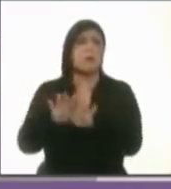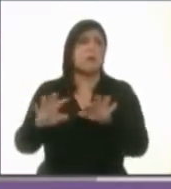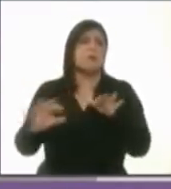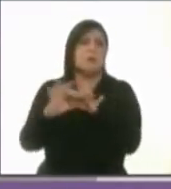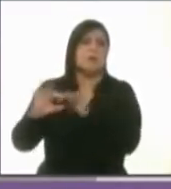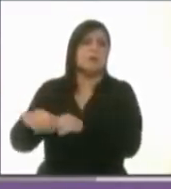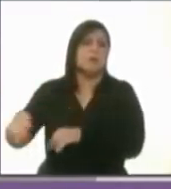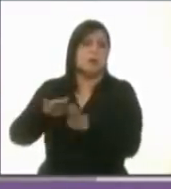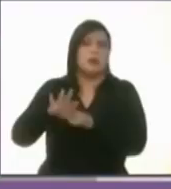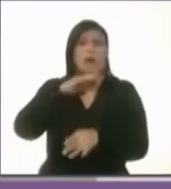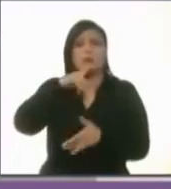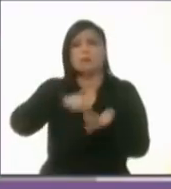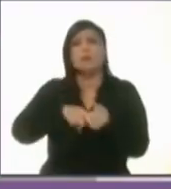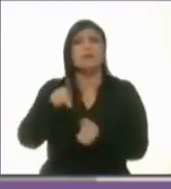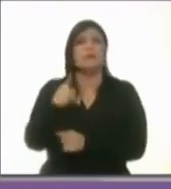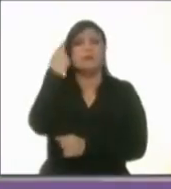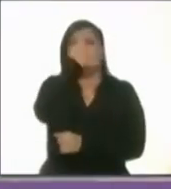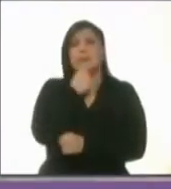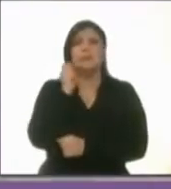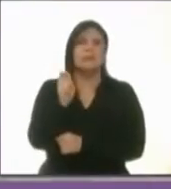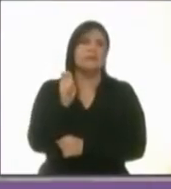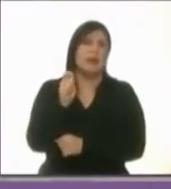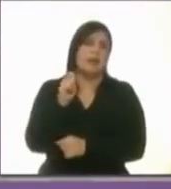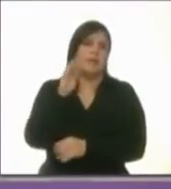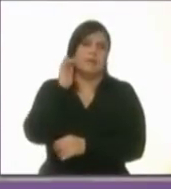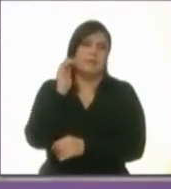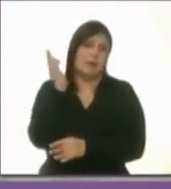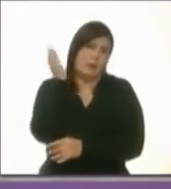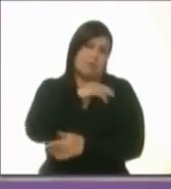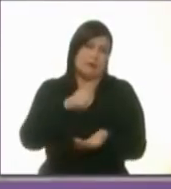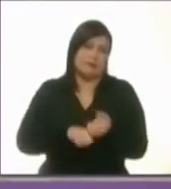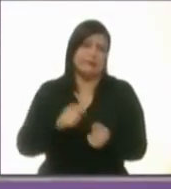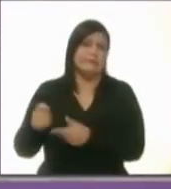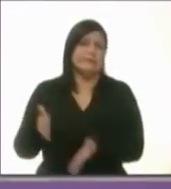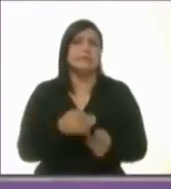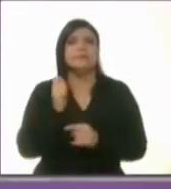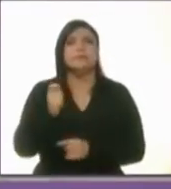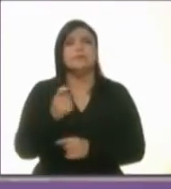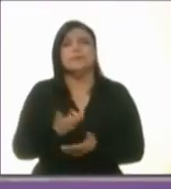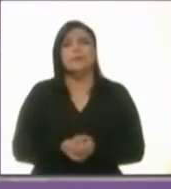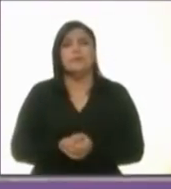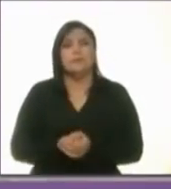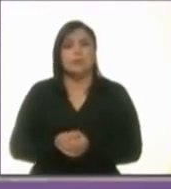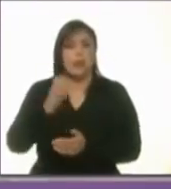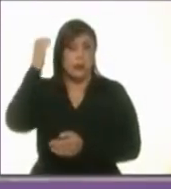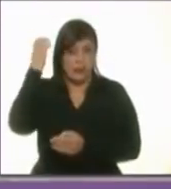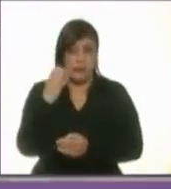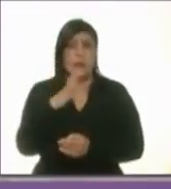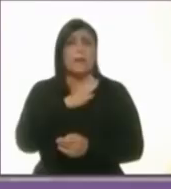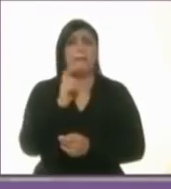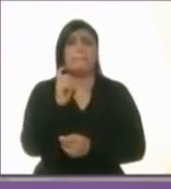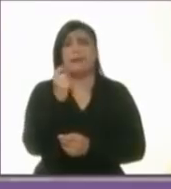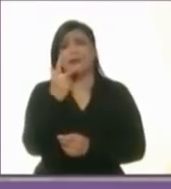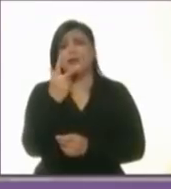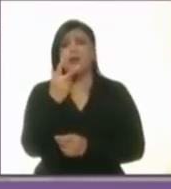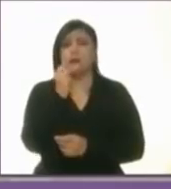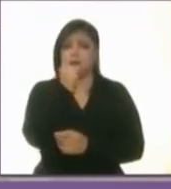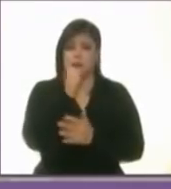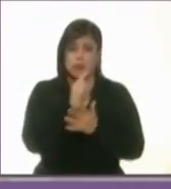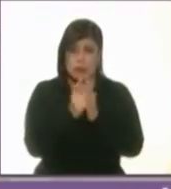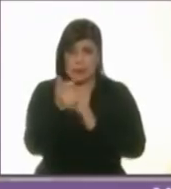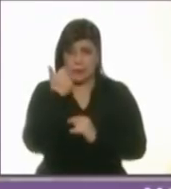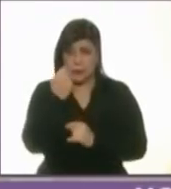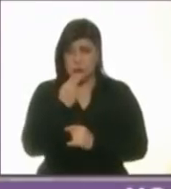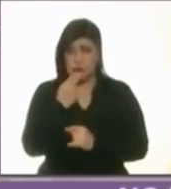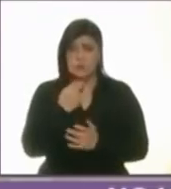simulación. Muchas gracias. Candidata Claudia Sheinbaum, le sobran 28 segundos, ¿le gustaría utilizar la voz?